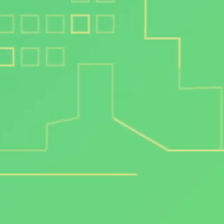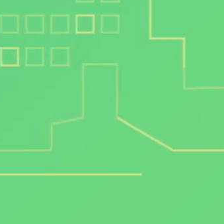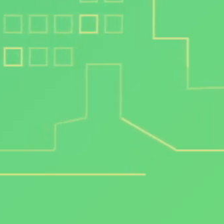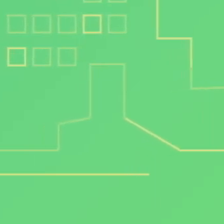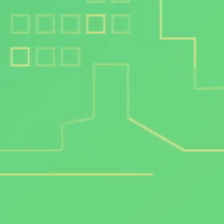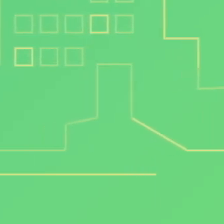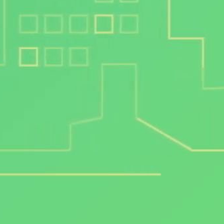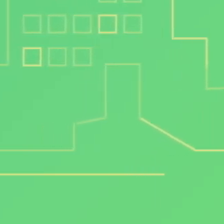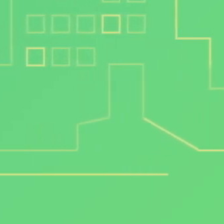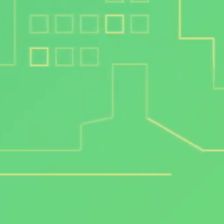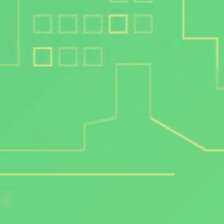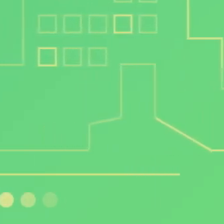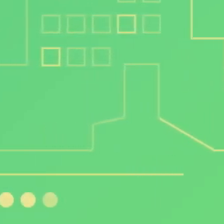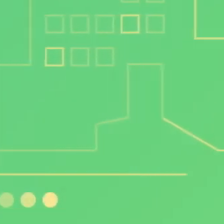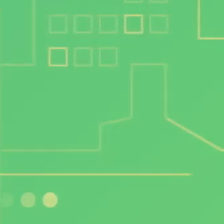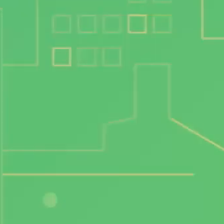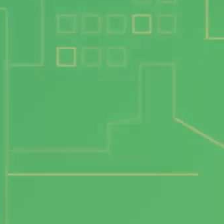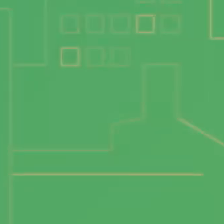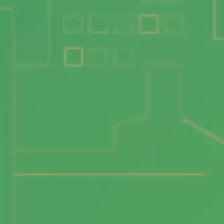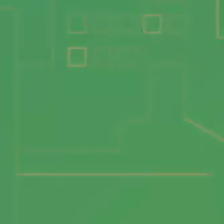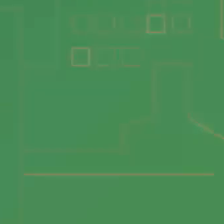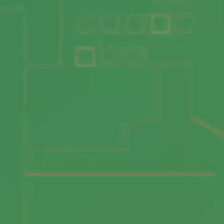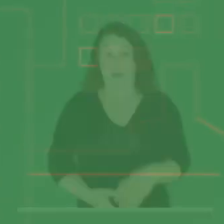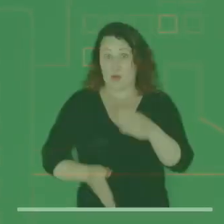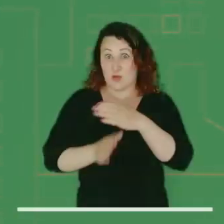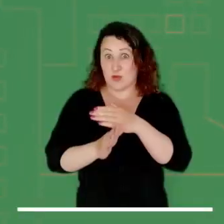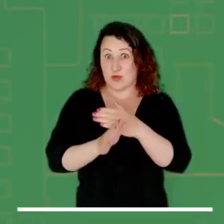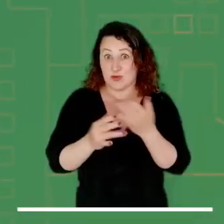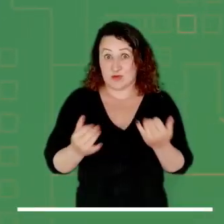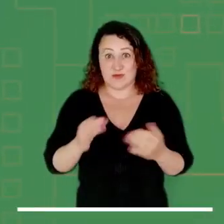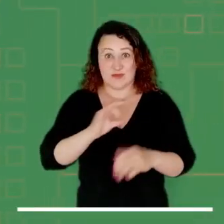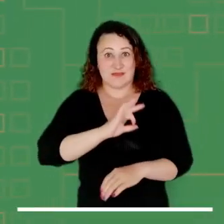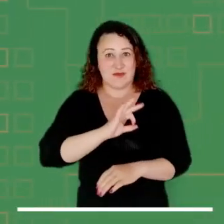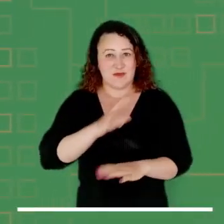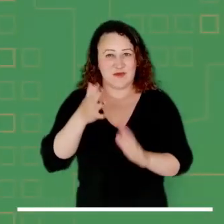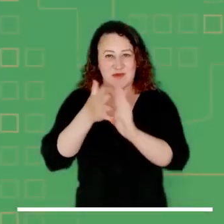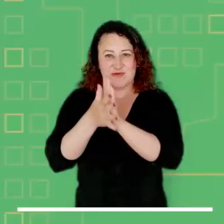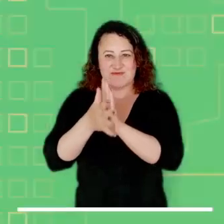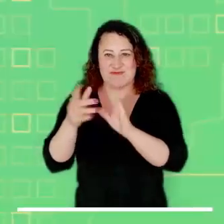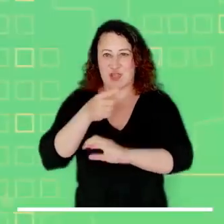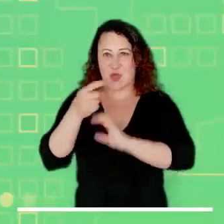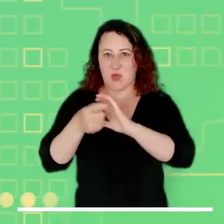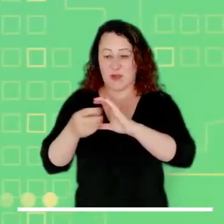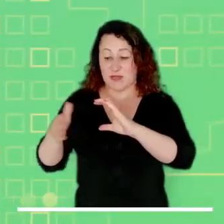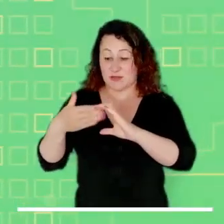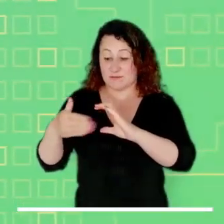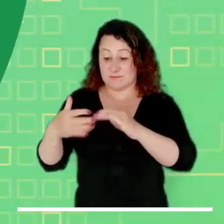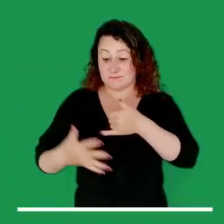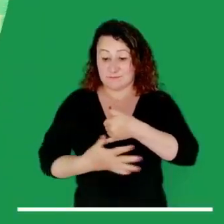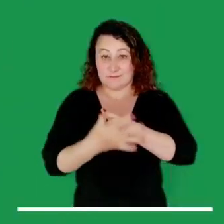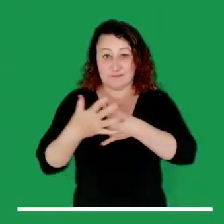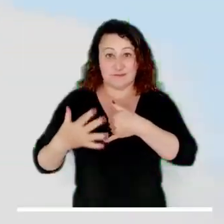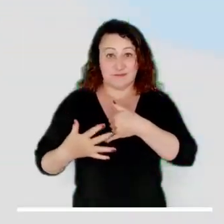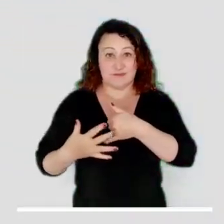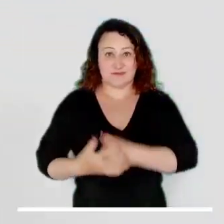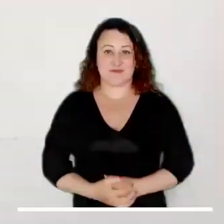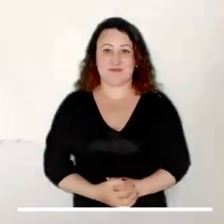Continuamos este sábado con la más reciente información meteorológica para la tarde de hoy en el territorio nacional.